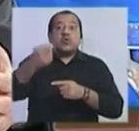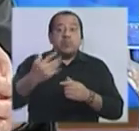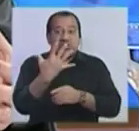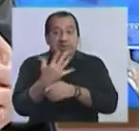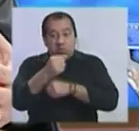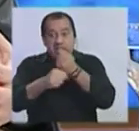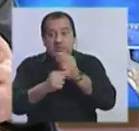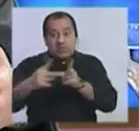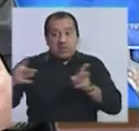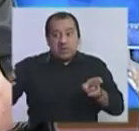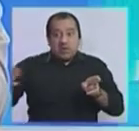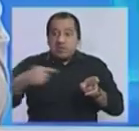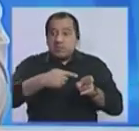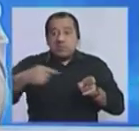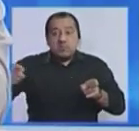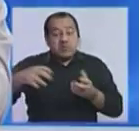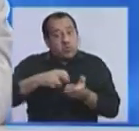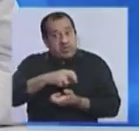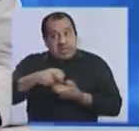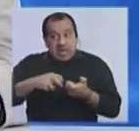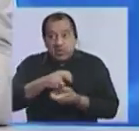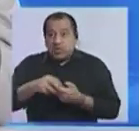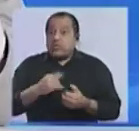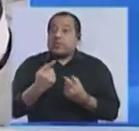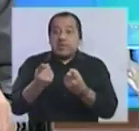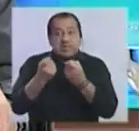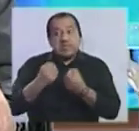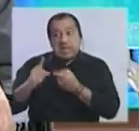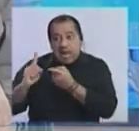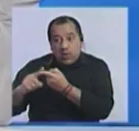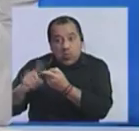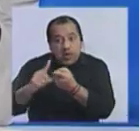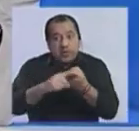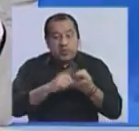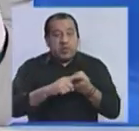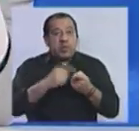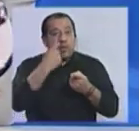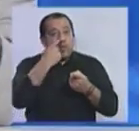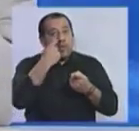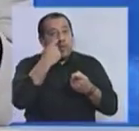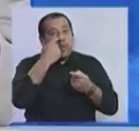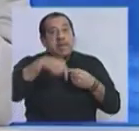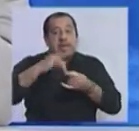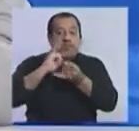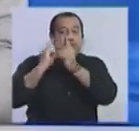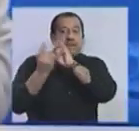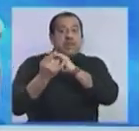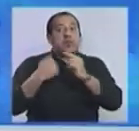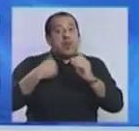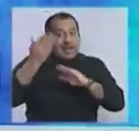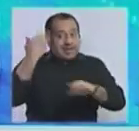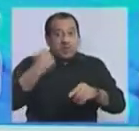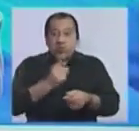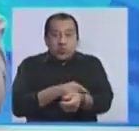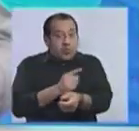en el sentido de que... Va a exigir más gimnasia negociadora. Sí. Que a lo que el país o el Parlamento se había desacostumbrado, porque en